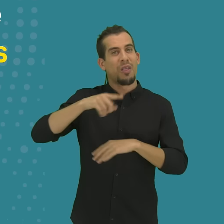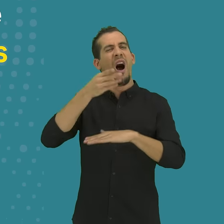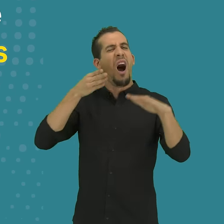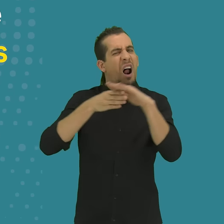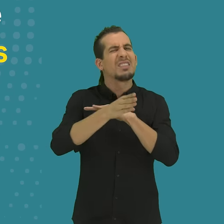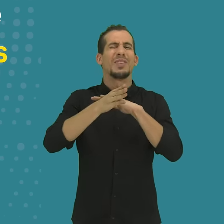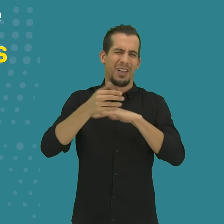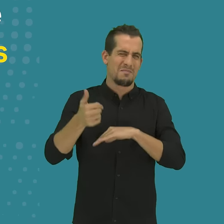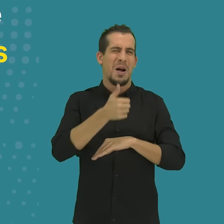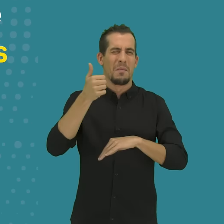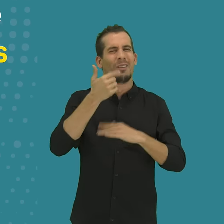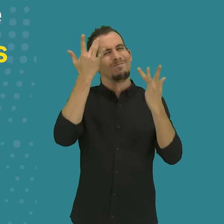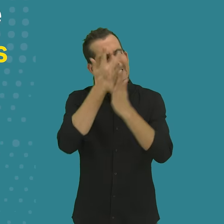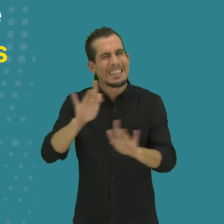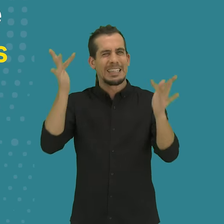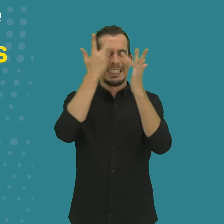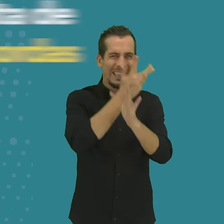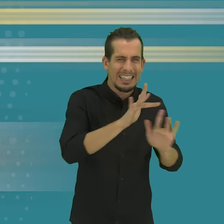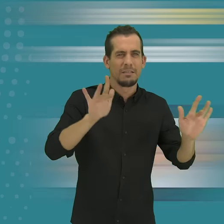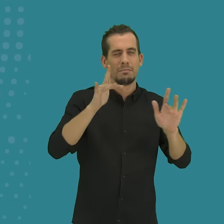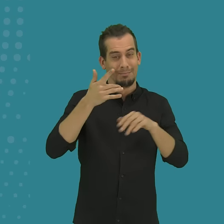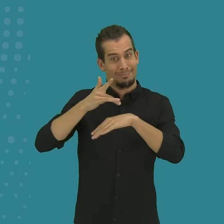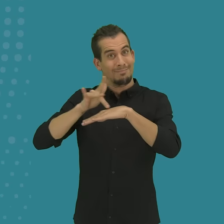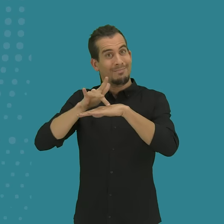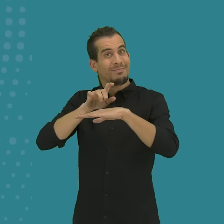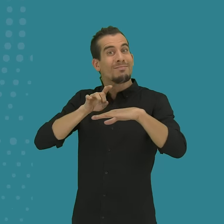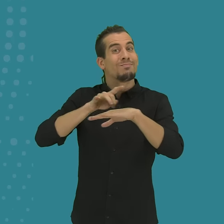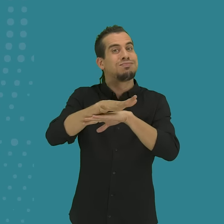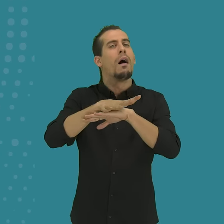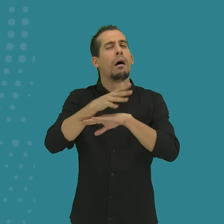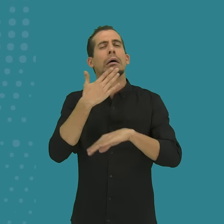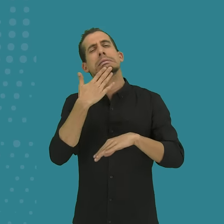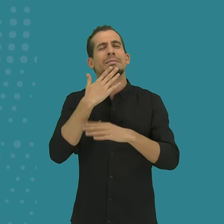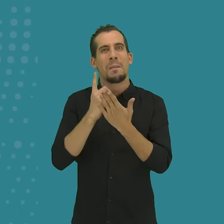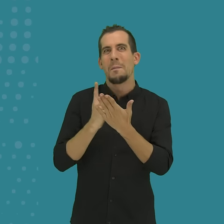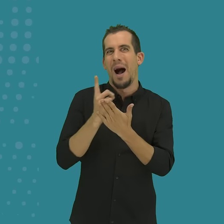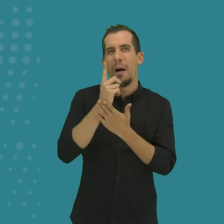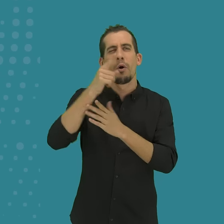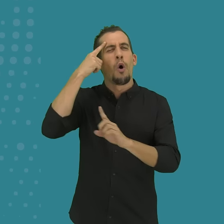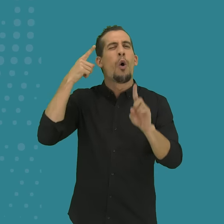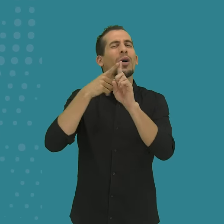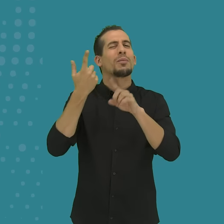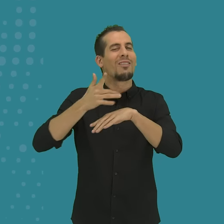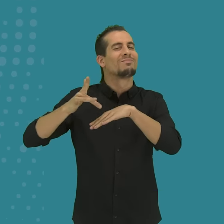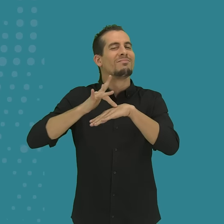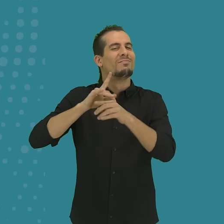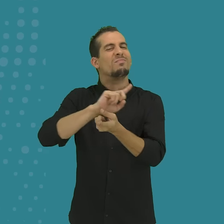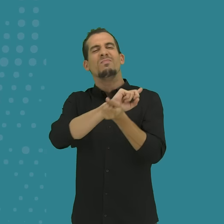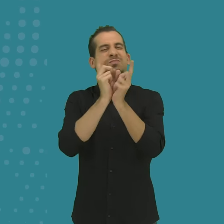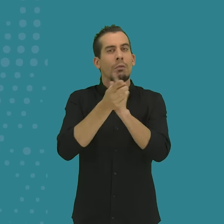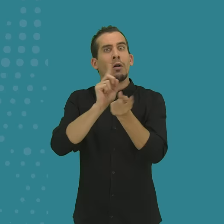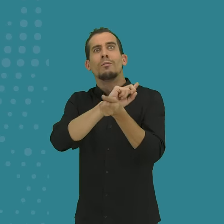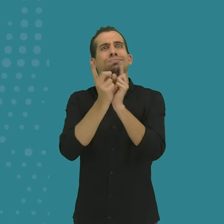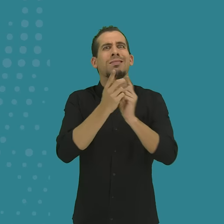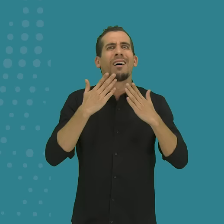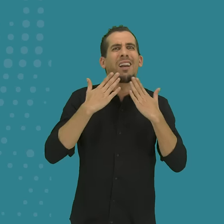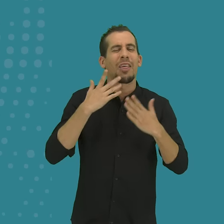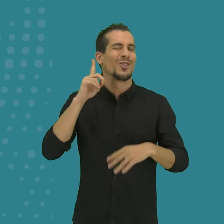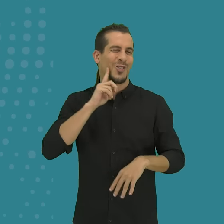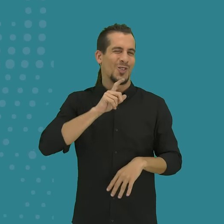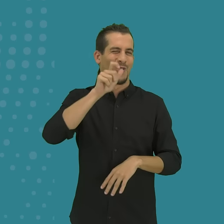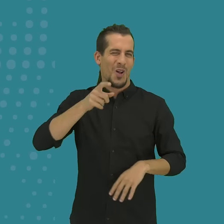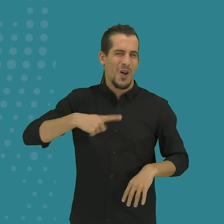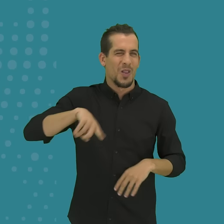sobre la falta de accesibilidad de las personas sordas. ERA es nuestro mapa a la transformación digital. Una